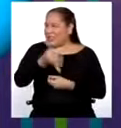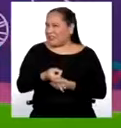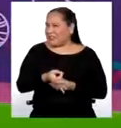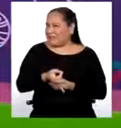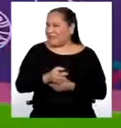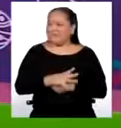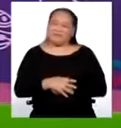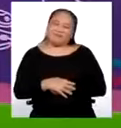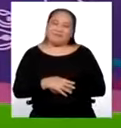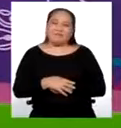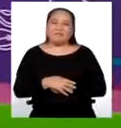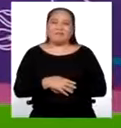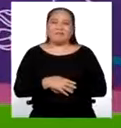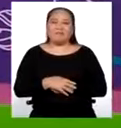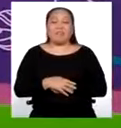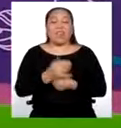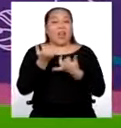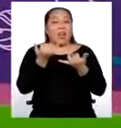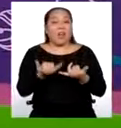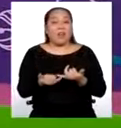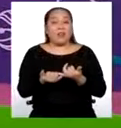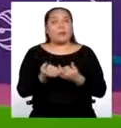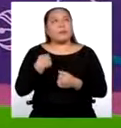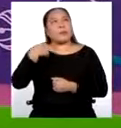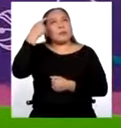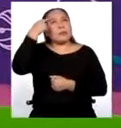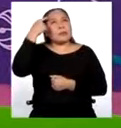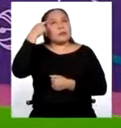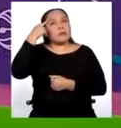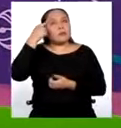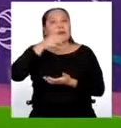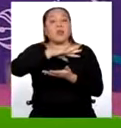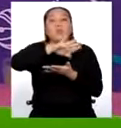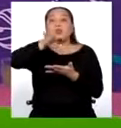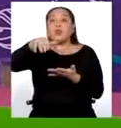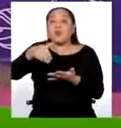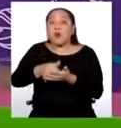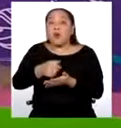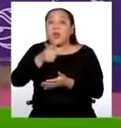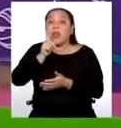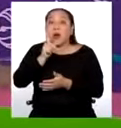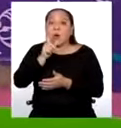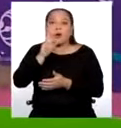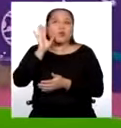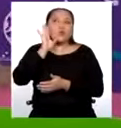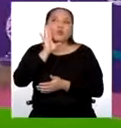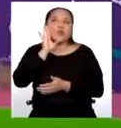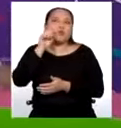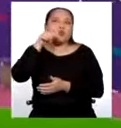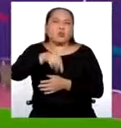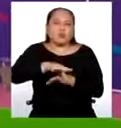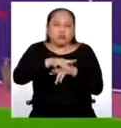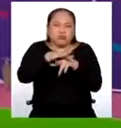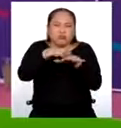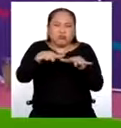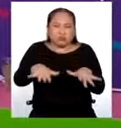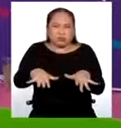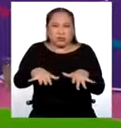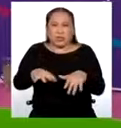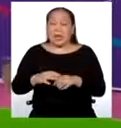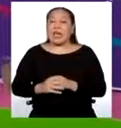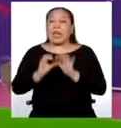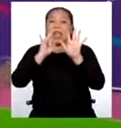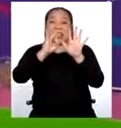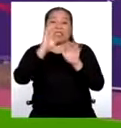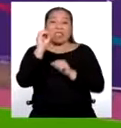Mejor así. Ahora, digamos que todo el agua del mundo quedara contaminada. Eso quiere decir que el 70% del